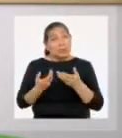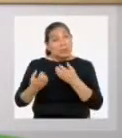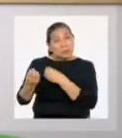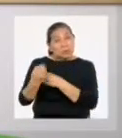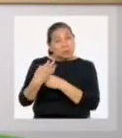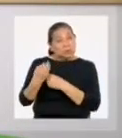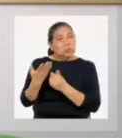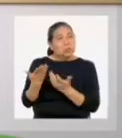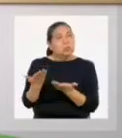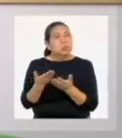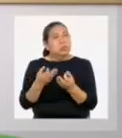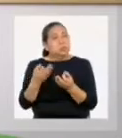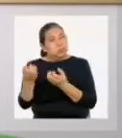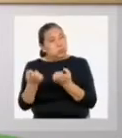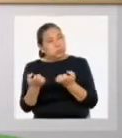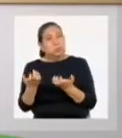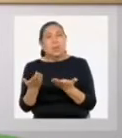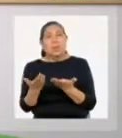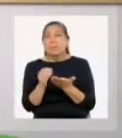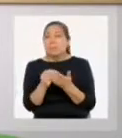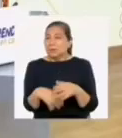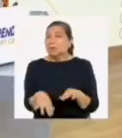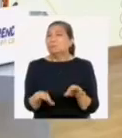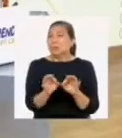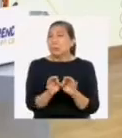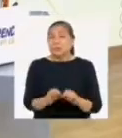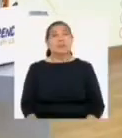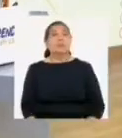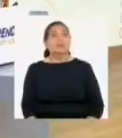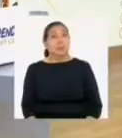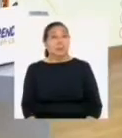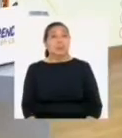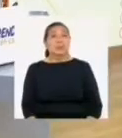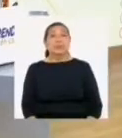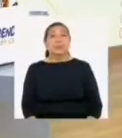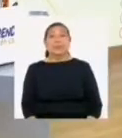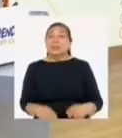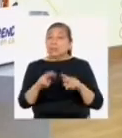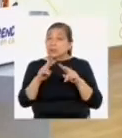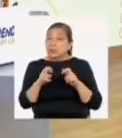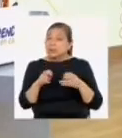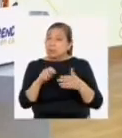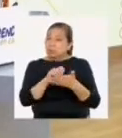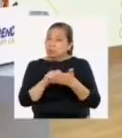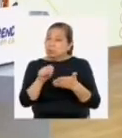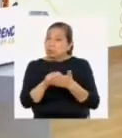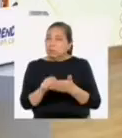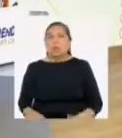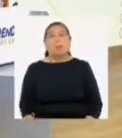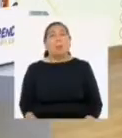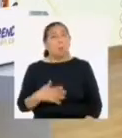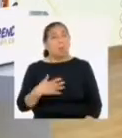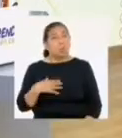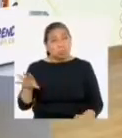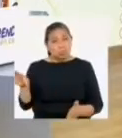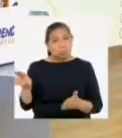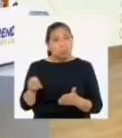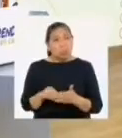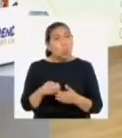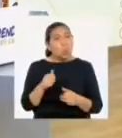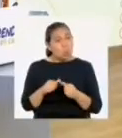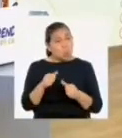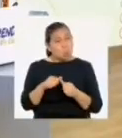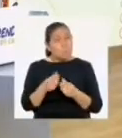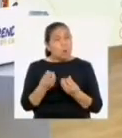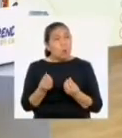transmite cifras estadísticas relevantes. Entonces, en la elaboración de mi texto argumentativo, ¿puedo tomar en cuenta